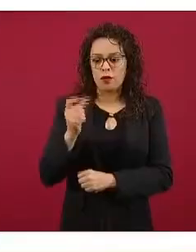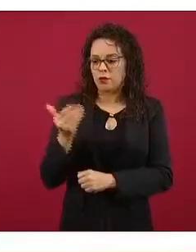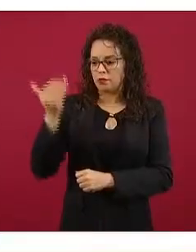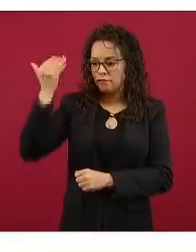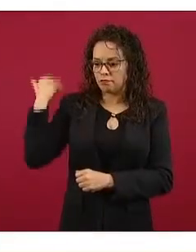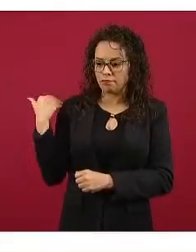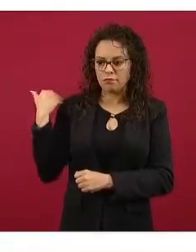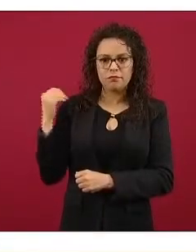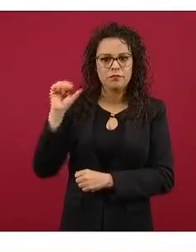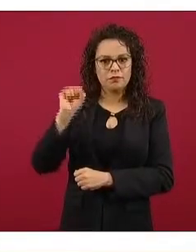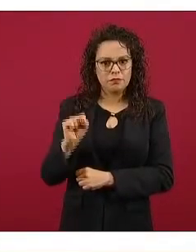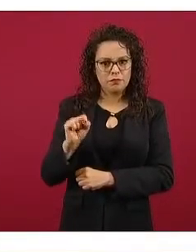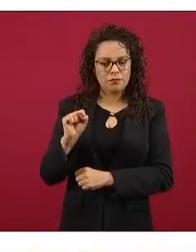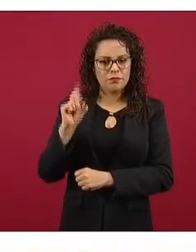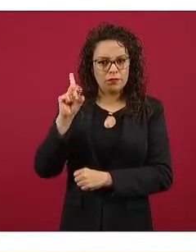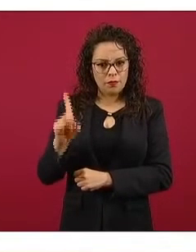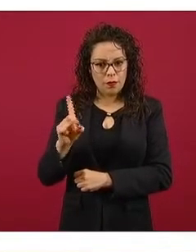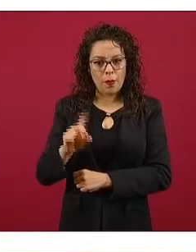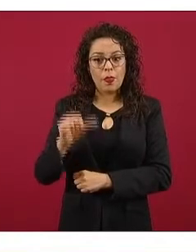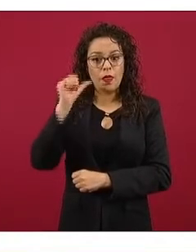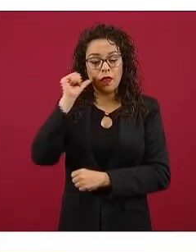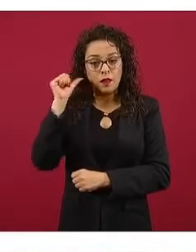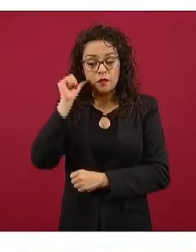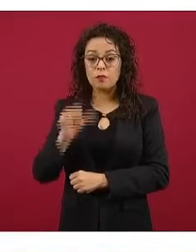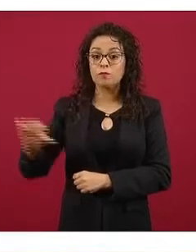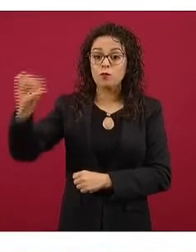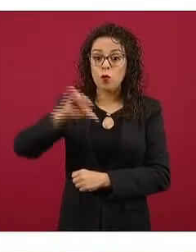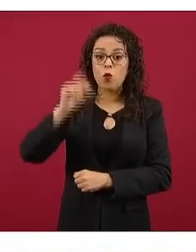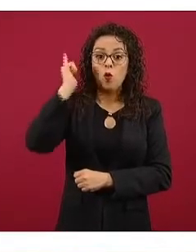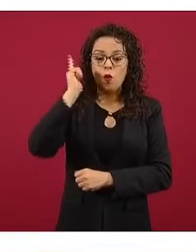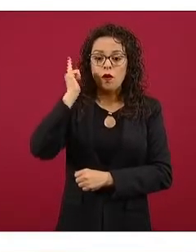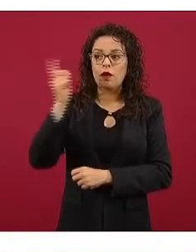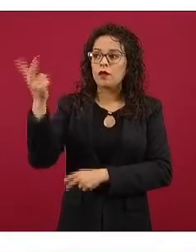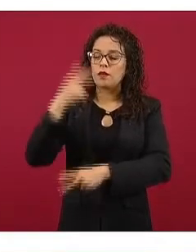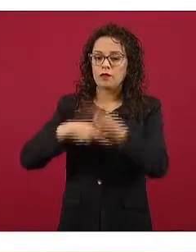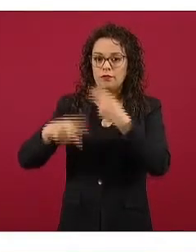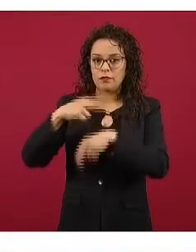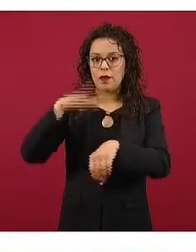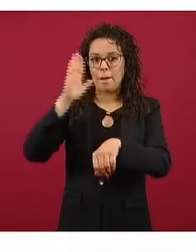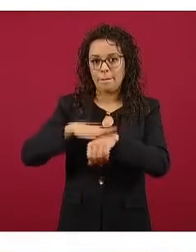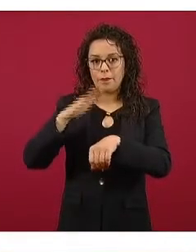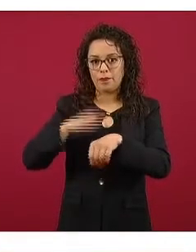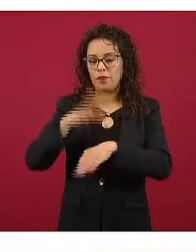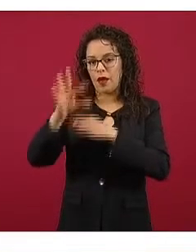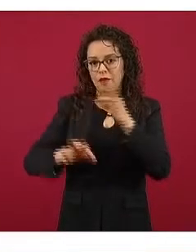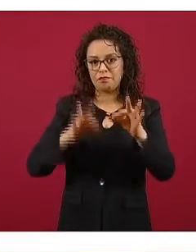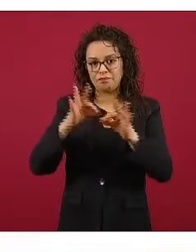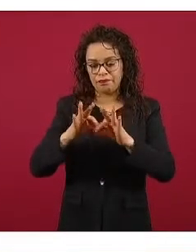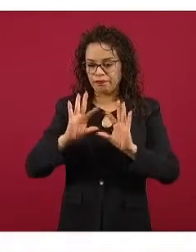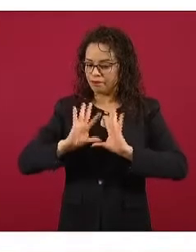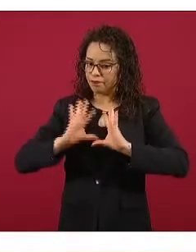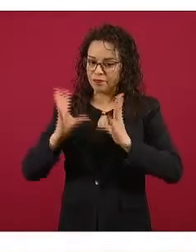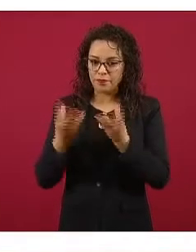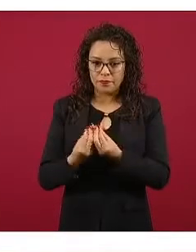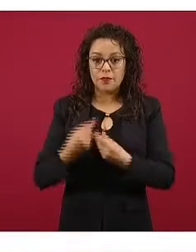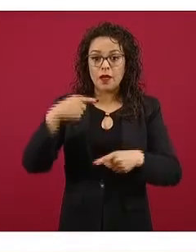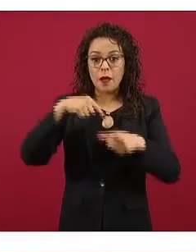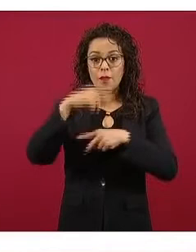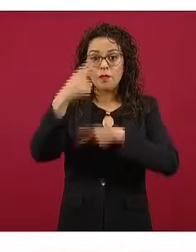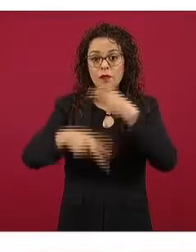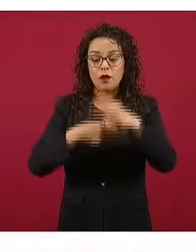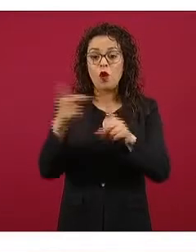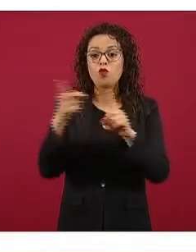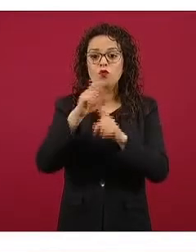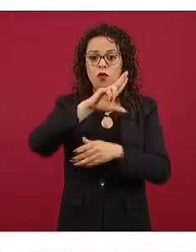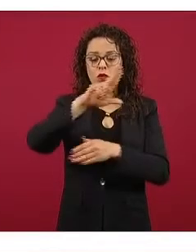el día de ayer y hoy esperamos completar a todos, empezarán a ir a estos hospitales, lo